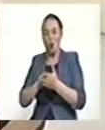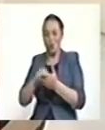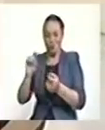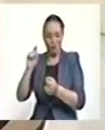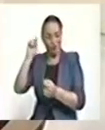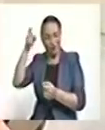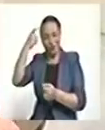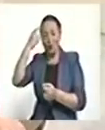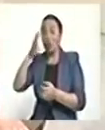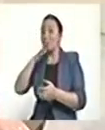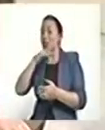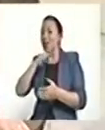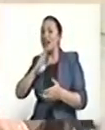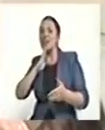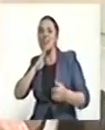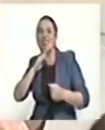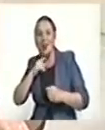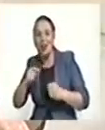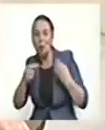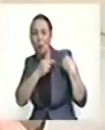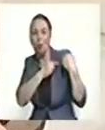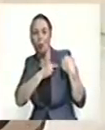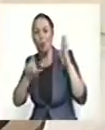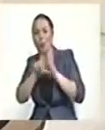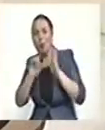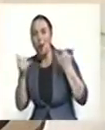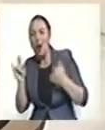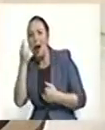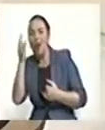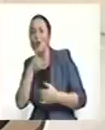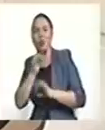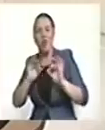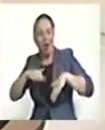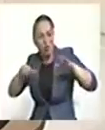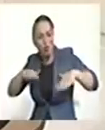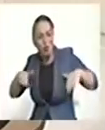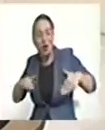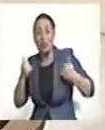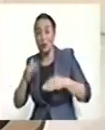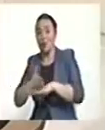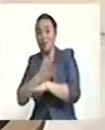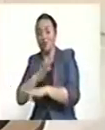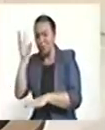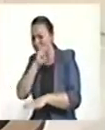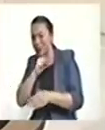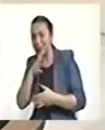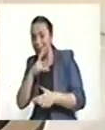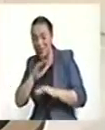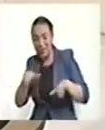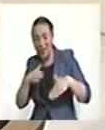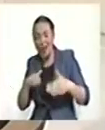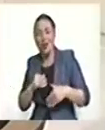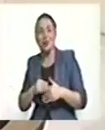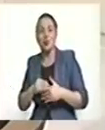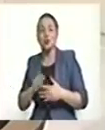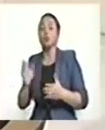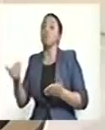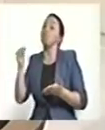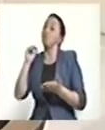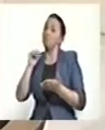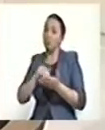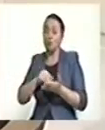donde no hay mecanismos de autoridad jurisprudencial ni de autoridad jurisdiccional ya reconocidos. Esto nuevamente es